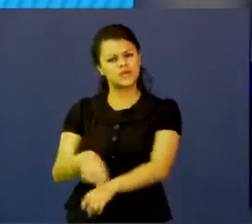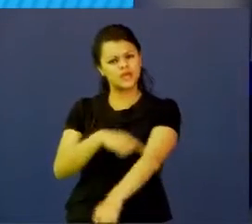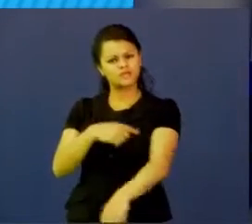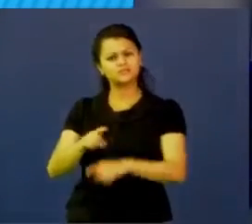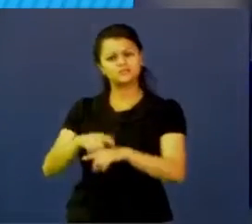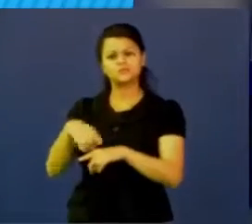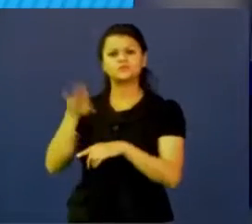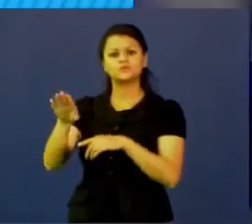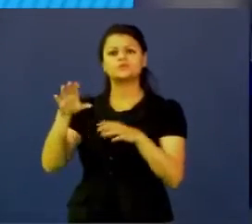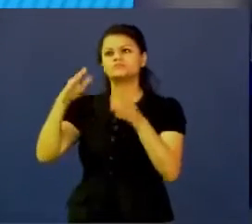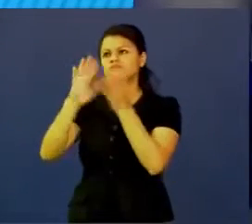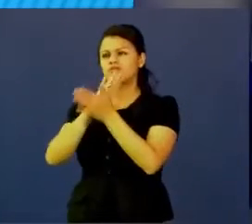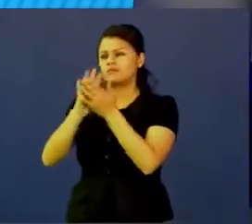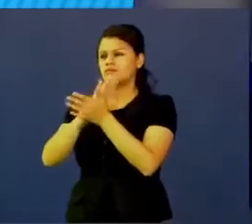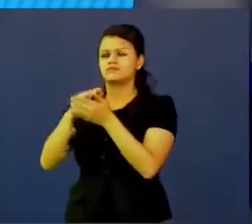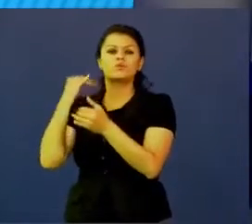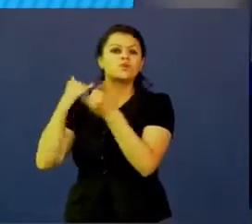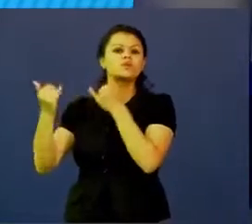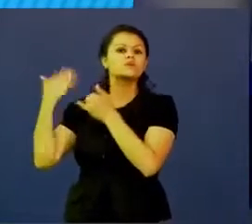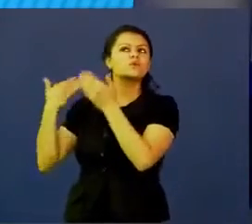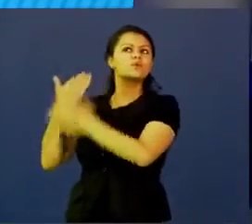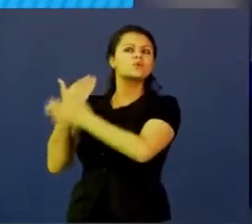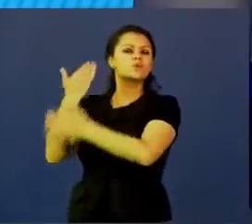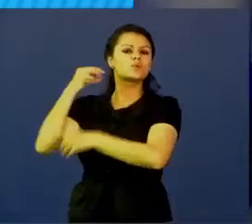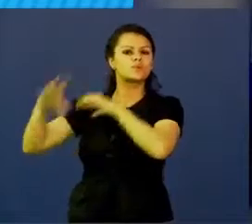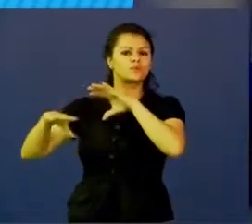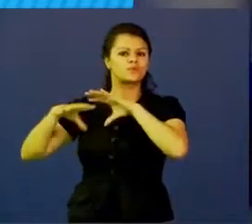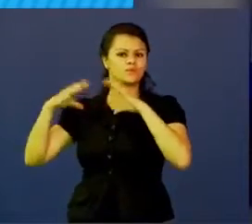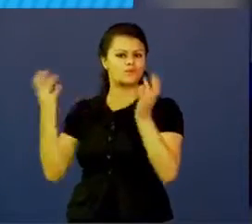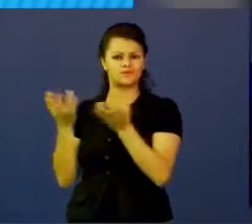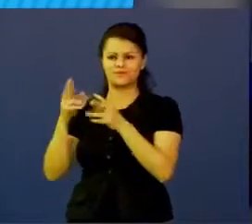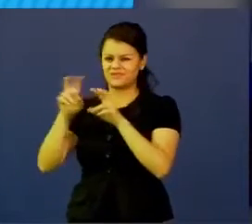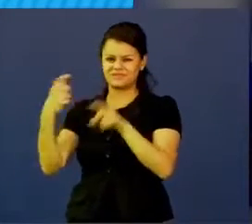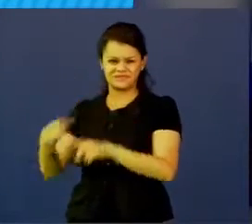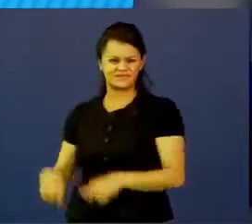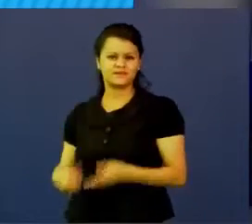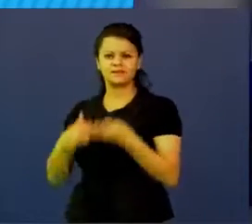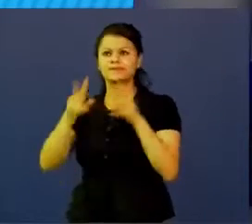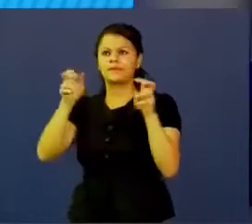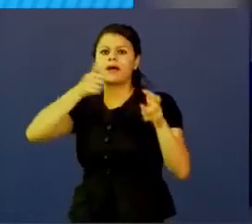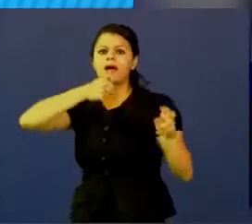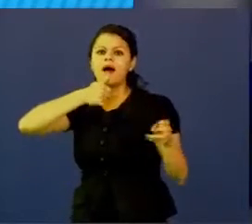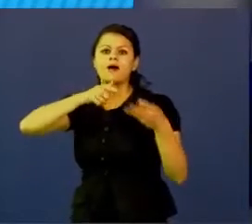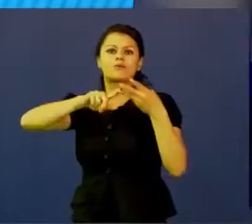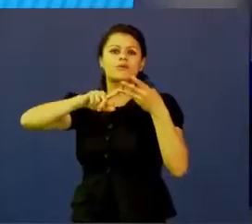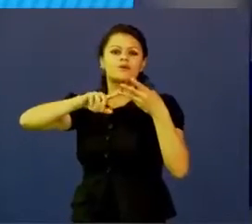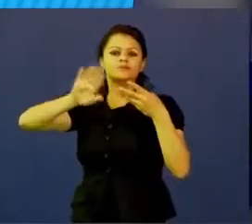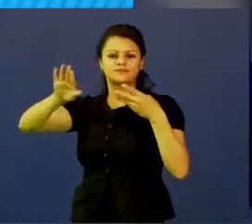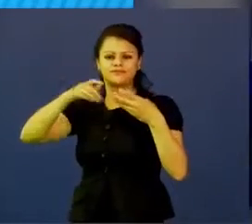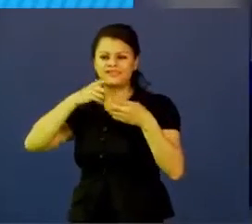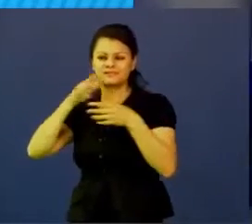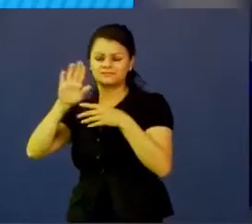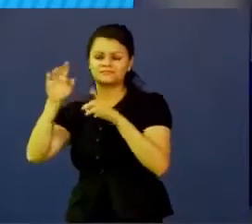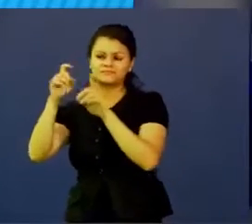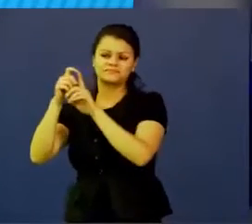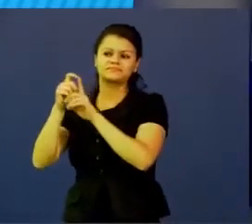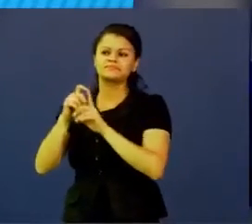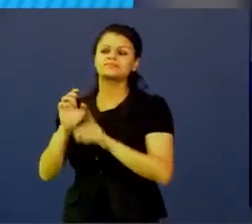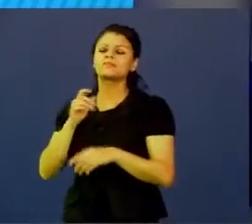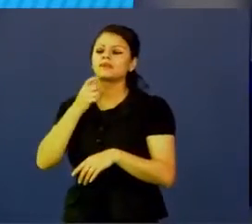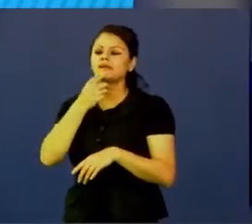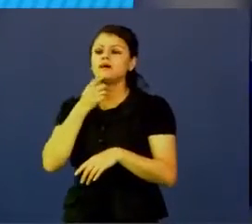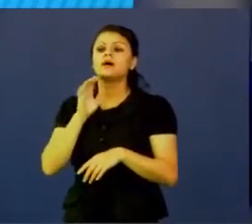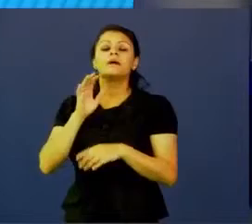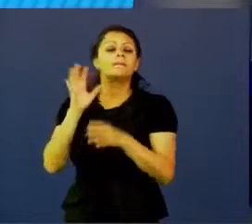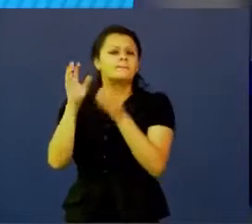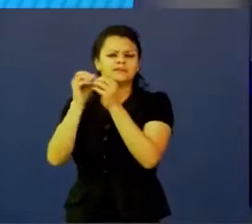últimas innovaciones en el mundo alrededor de diferentes temas, uno pone por ejemplo agua, water, pues porque tiene que ser en inglés y te sale una gran